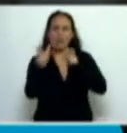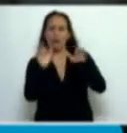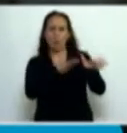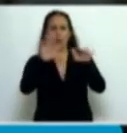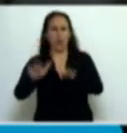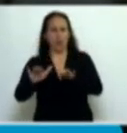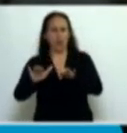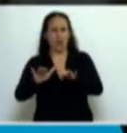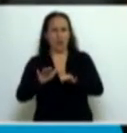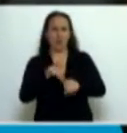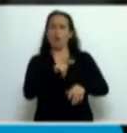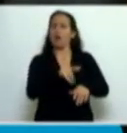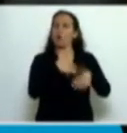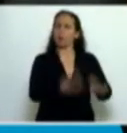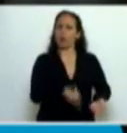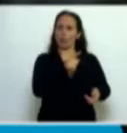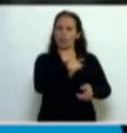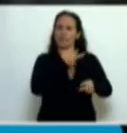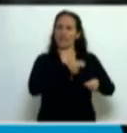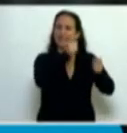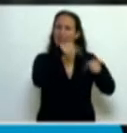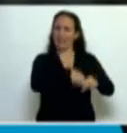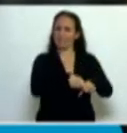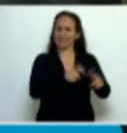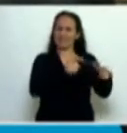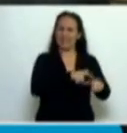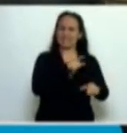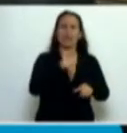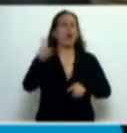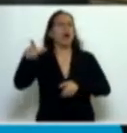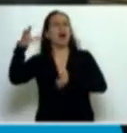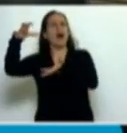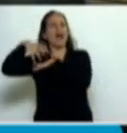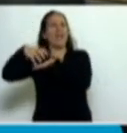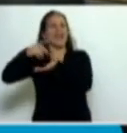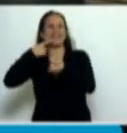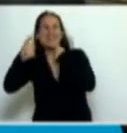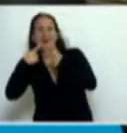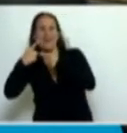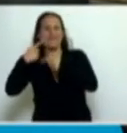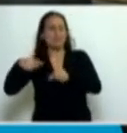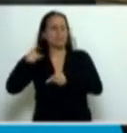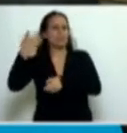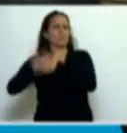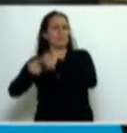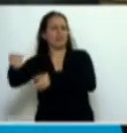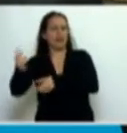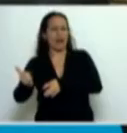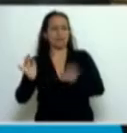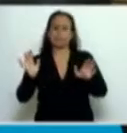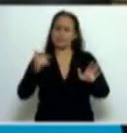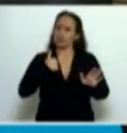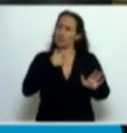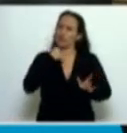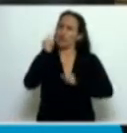aprovechando un trámite parlamentario para dirigirse a los errores de consultoras y demás. Me gustaría dejar en claro que hay una diferencia